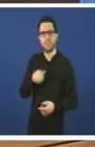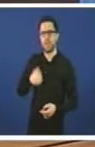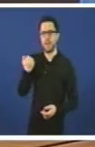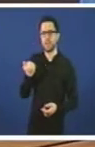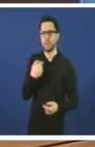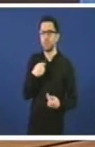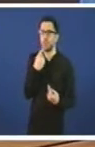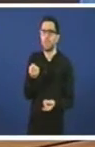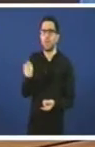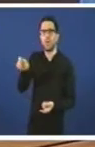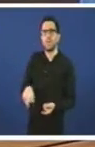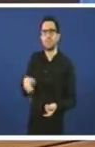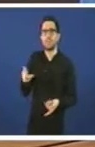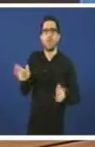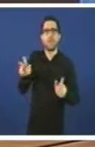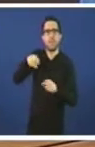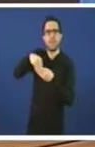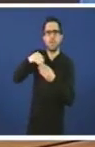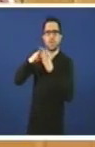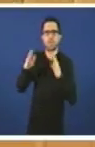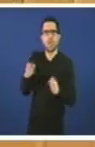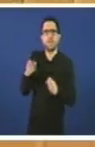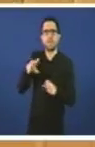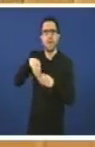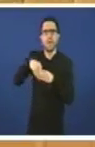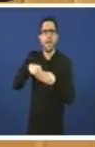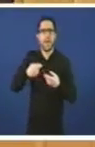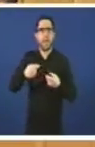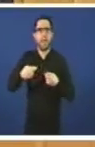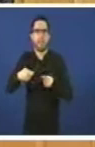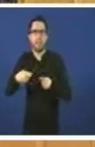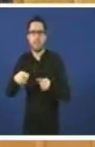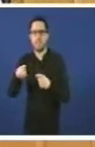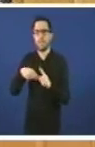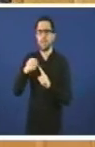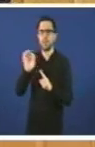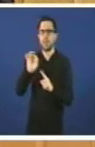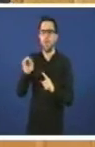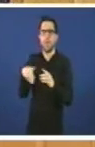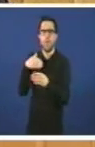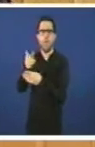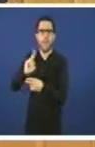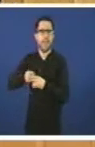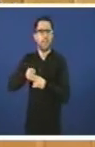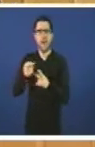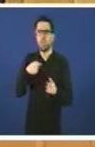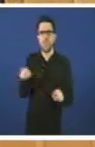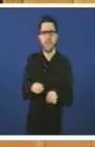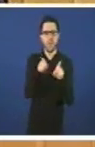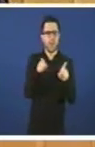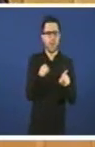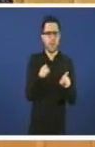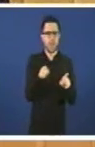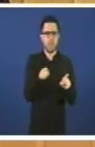libremente este señor na súa casa no casino no spa ou no solarium. Non. Falamos no desempeño